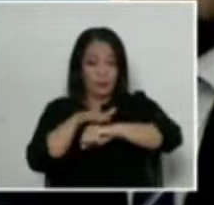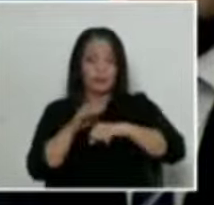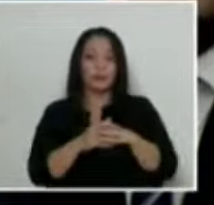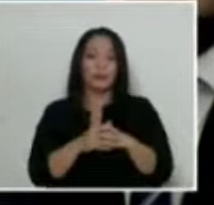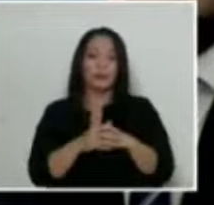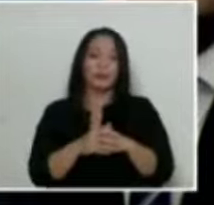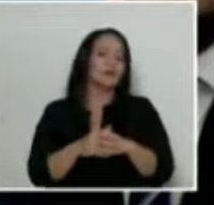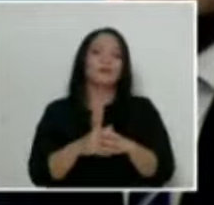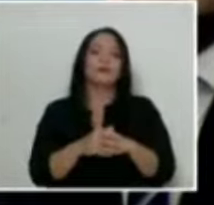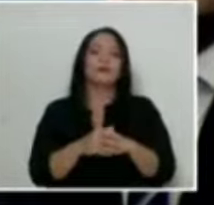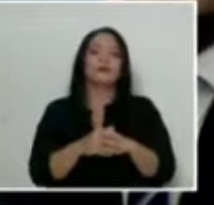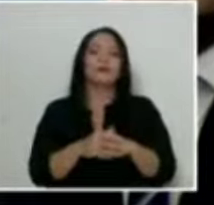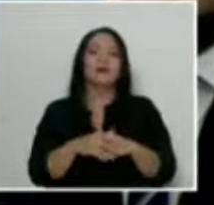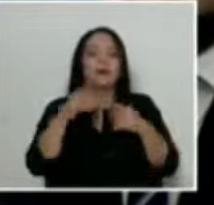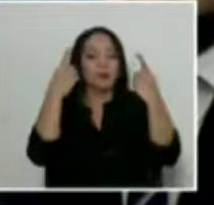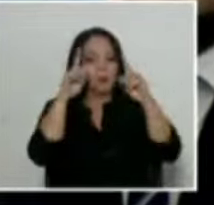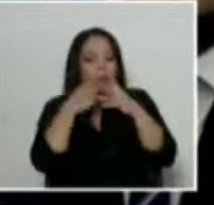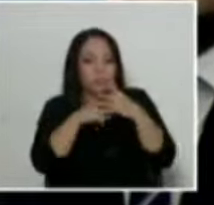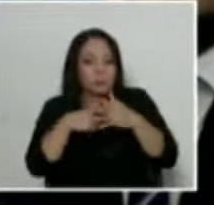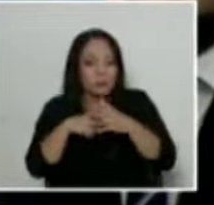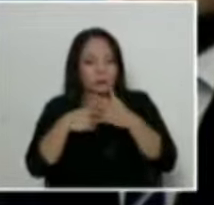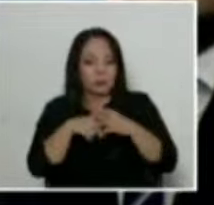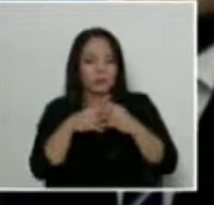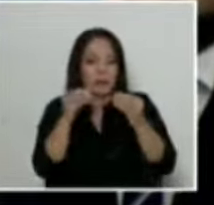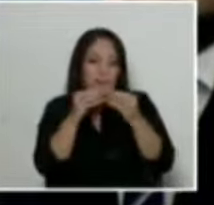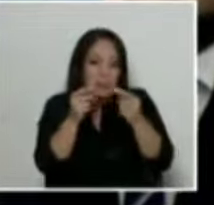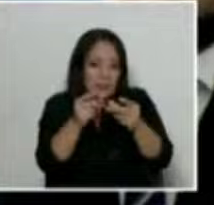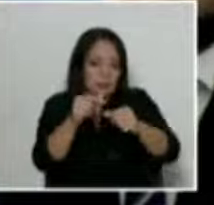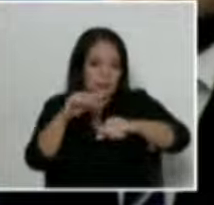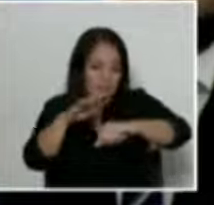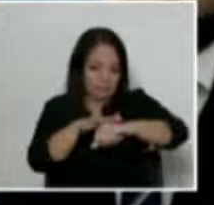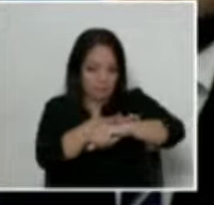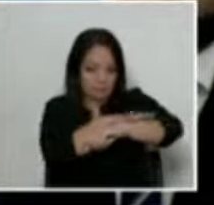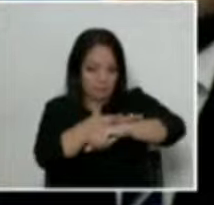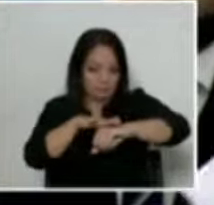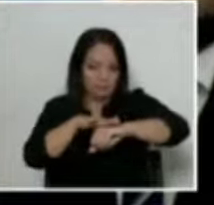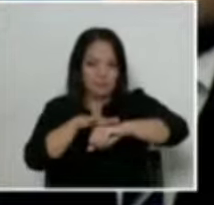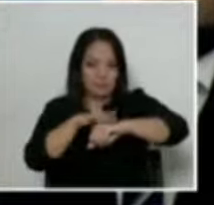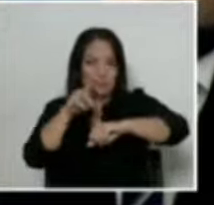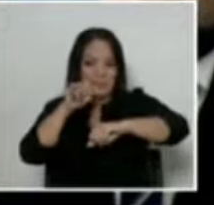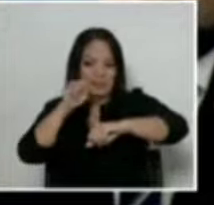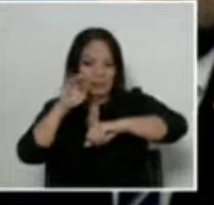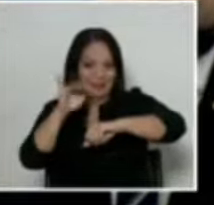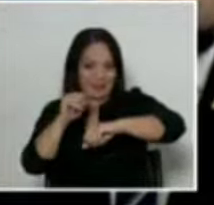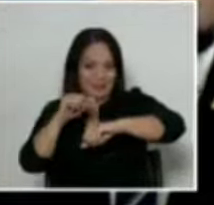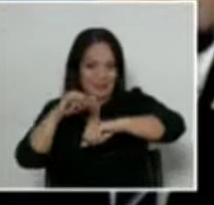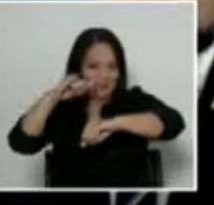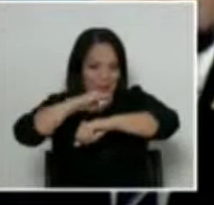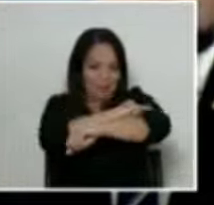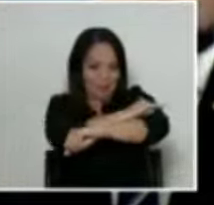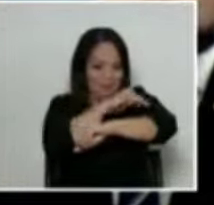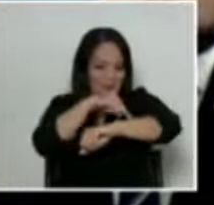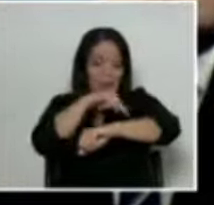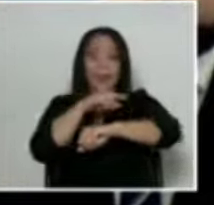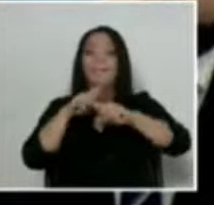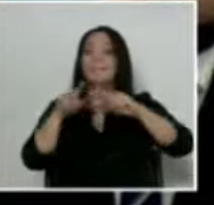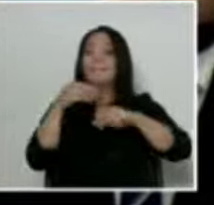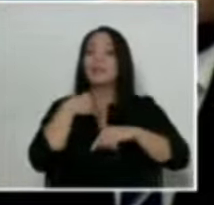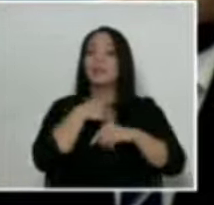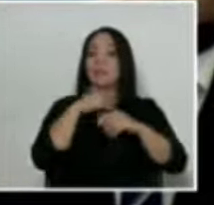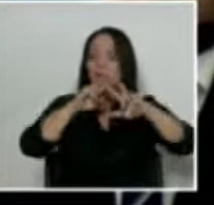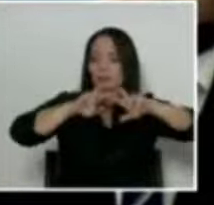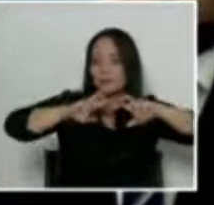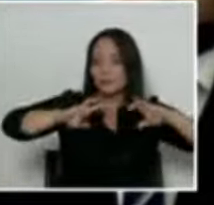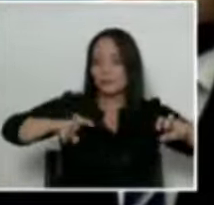para que la pista funcionara más ágilmente. Sin embargo, el ministerio ha hecho un análisis con base